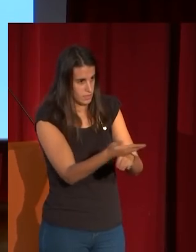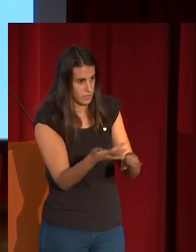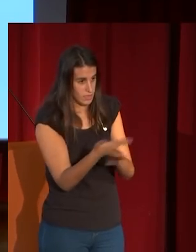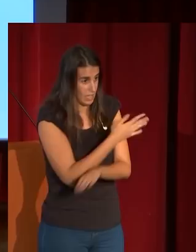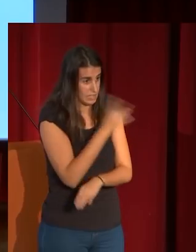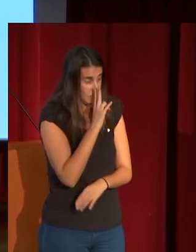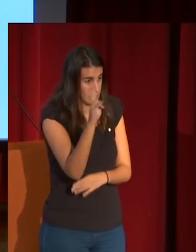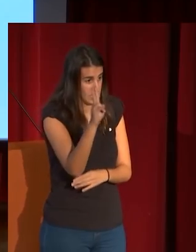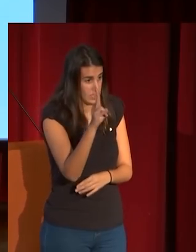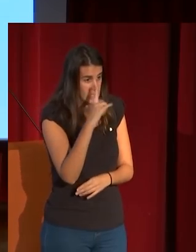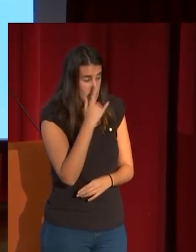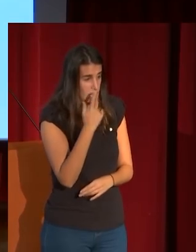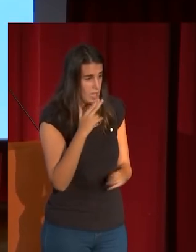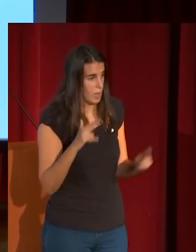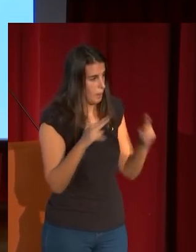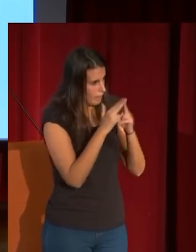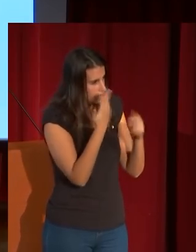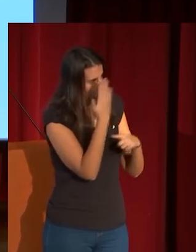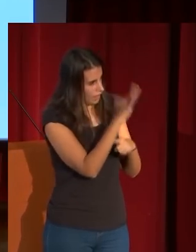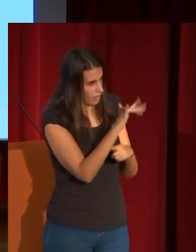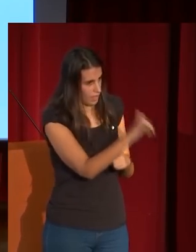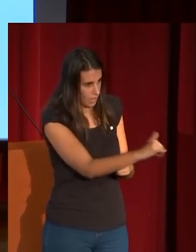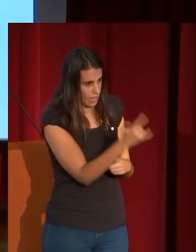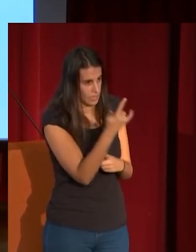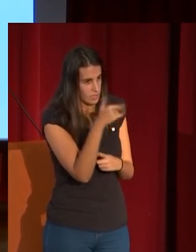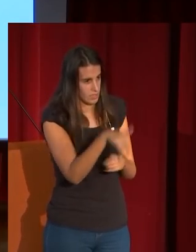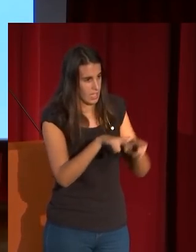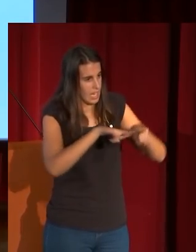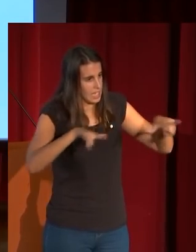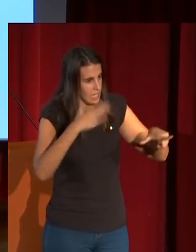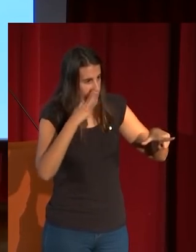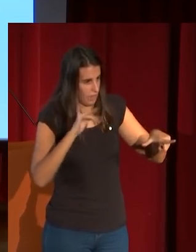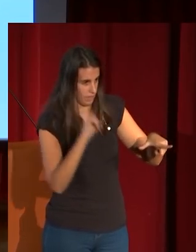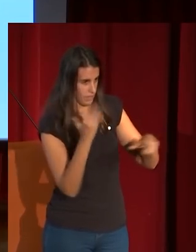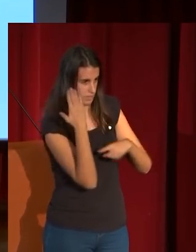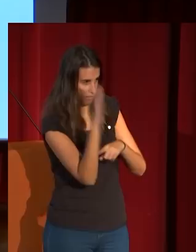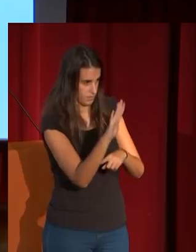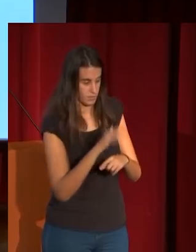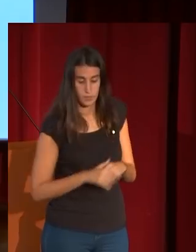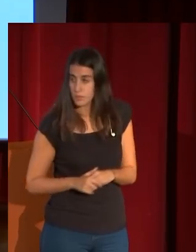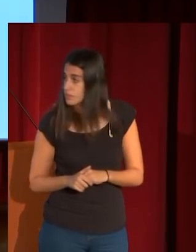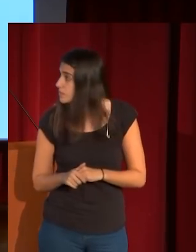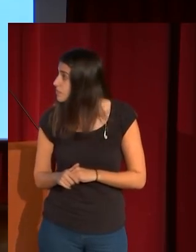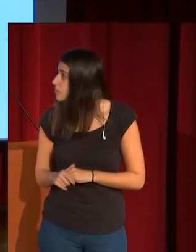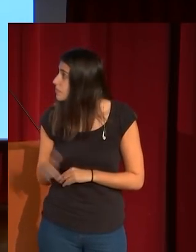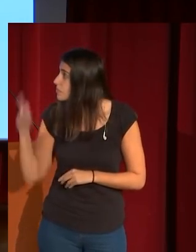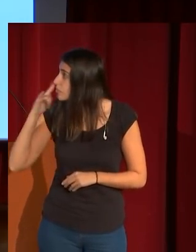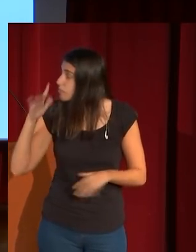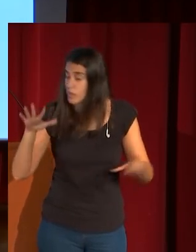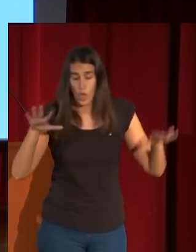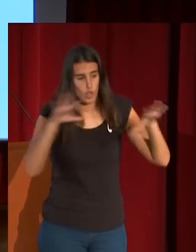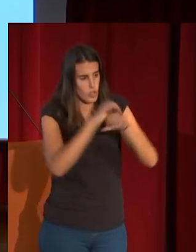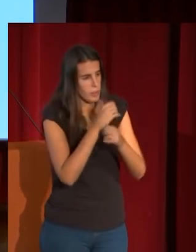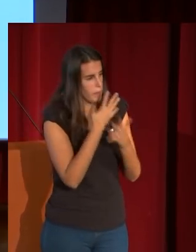Borghese en el Louvre y en el Prado también está expuesta en la sala de Velázquez fíjense cómo están las sombras coloreadas en